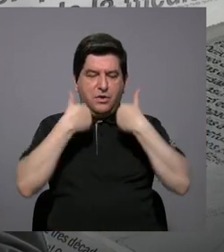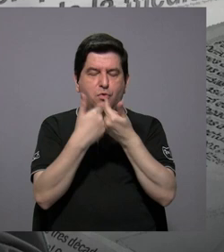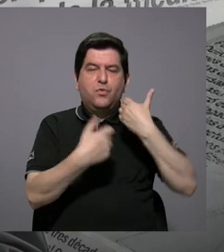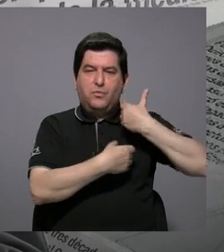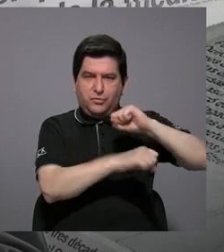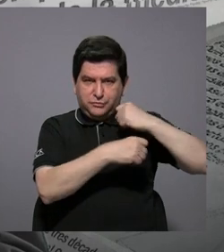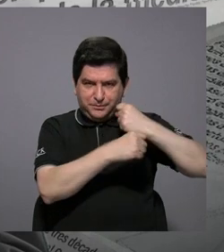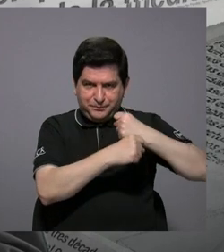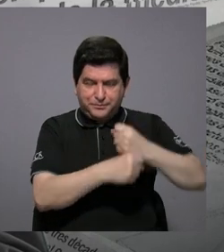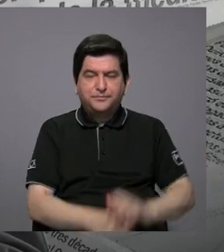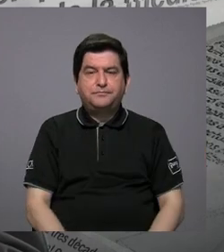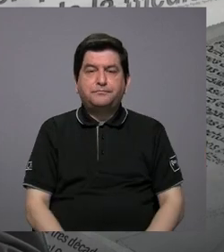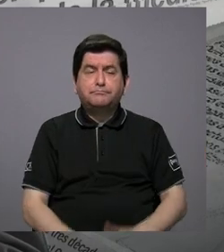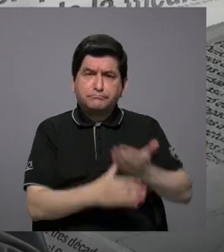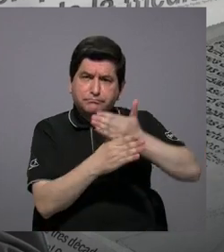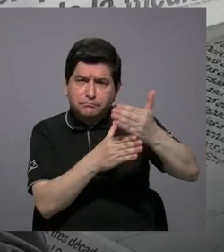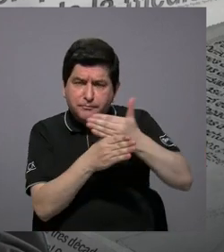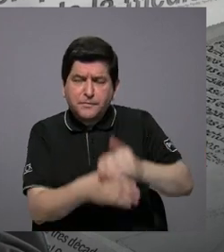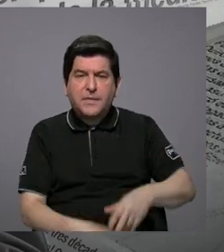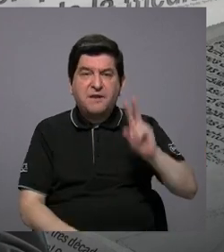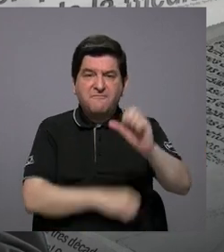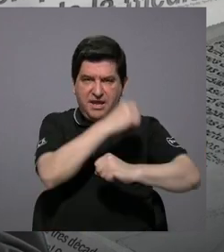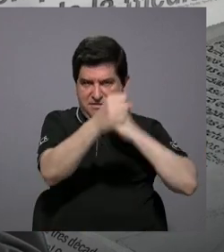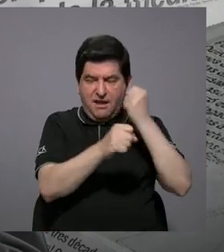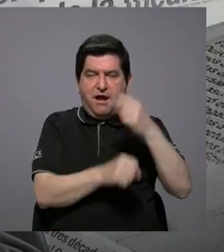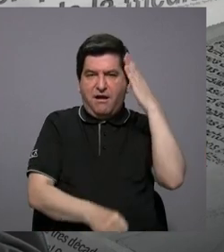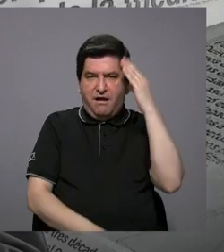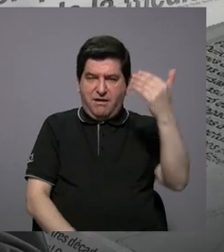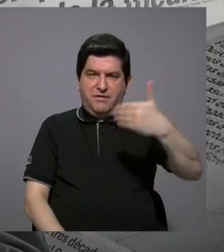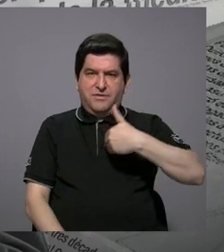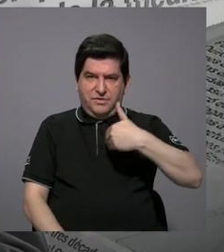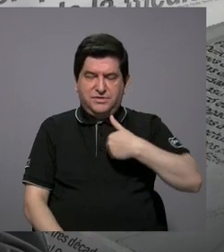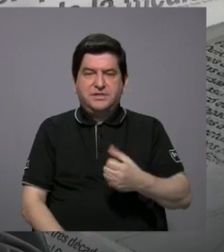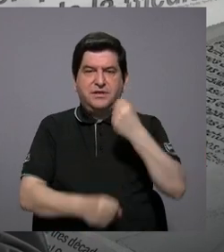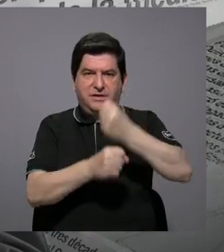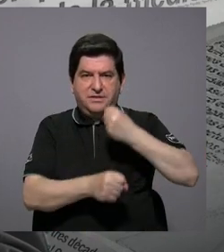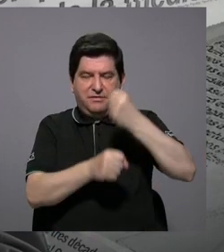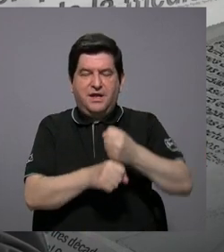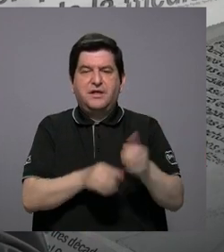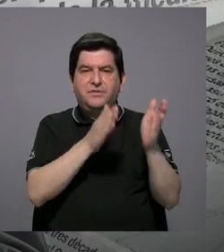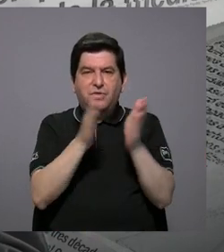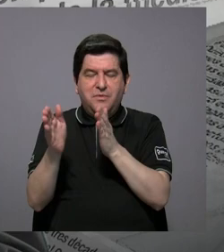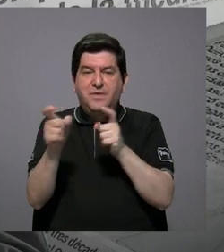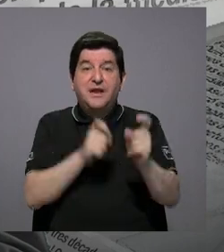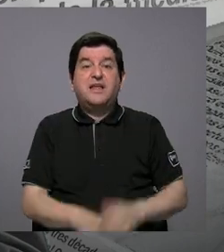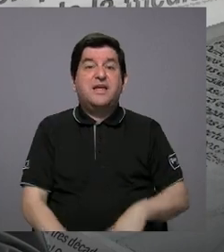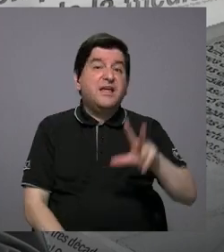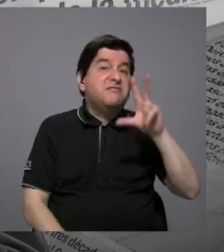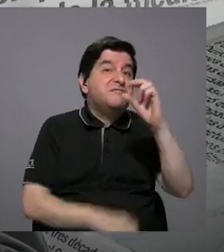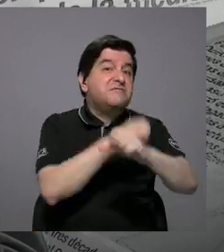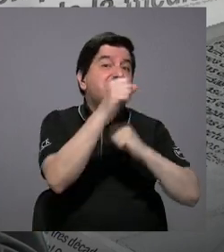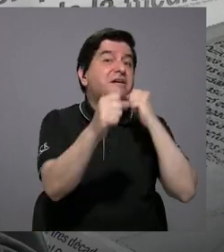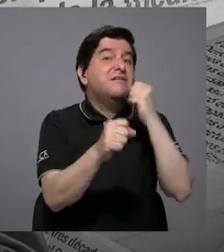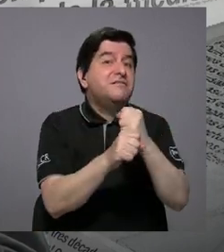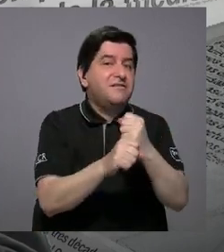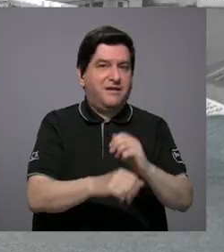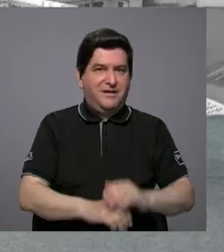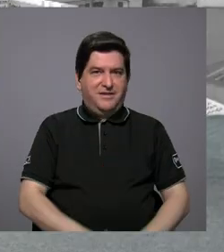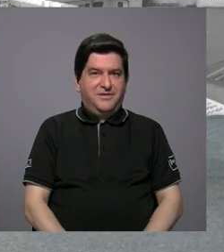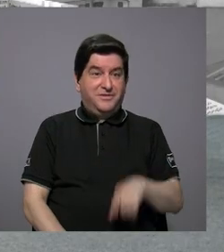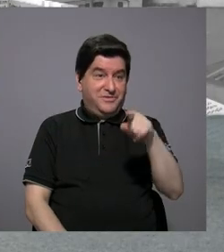en la que vamos a compartir esos 20 años de experiencia que tenemos elaborando planes reguladores desde la Universidad de Costa Rica.